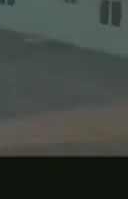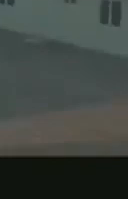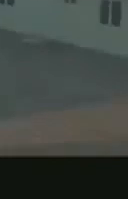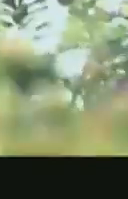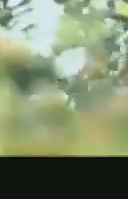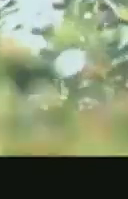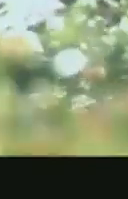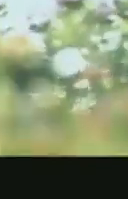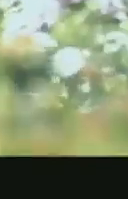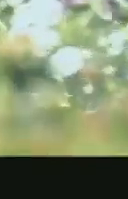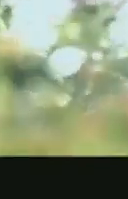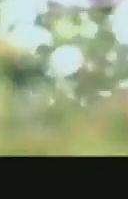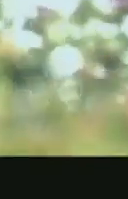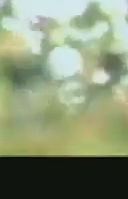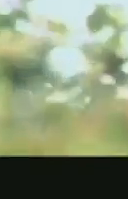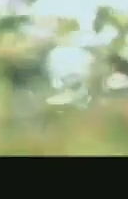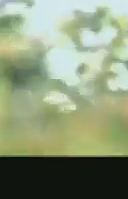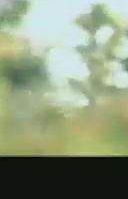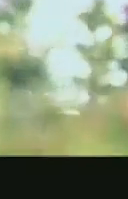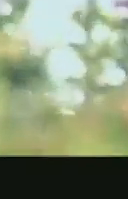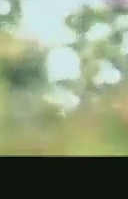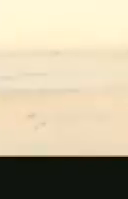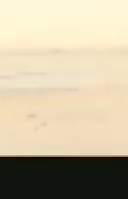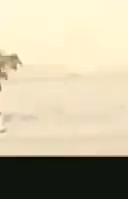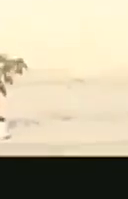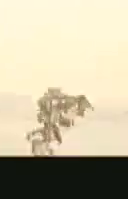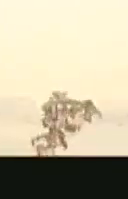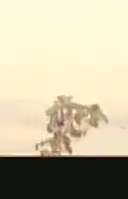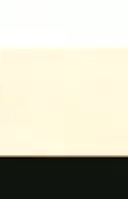viva la gran misión vivienda Venezuela! ¡Viva!